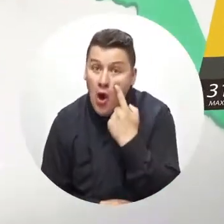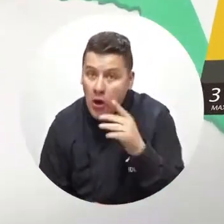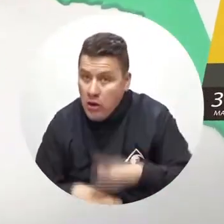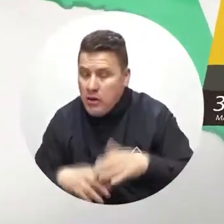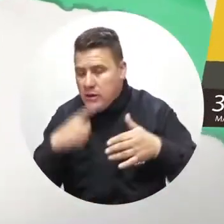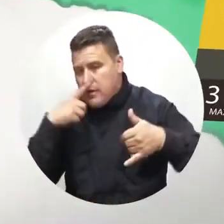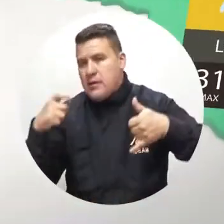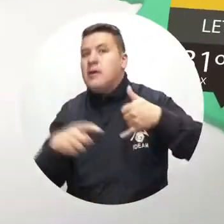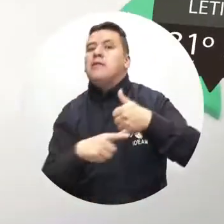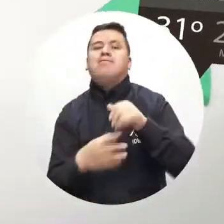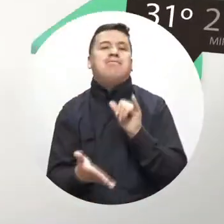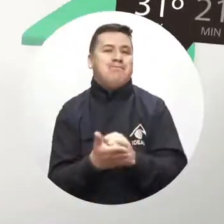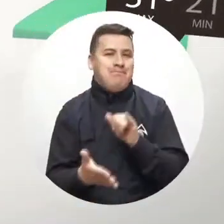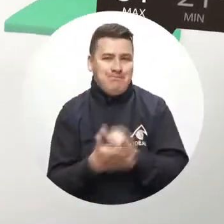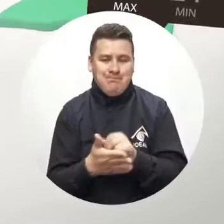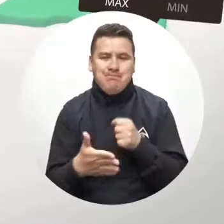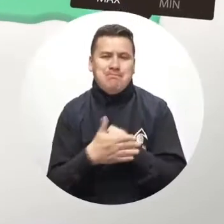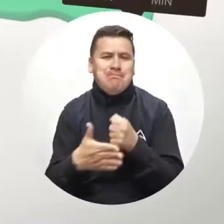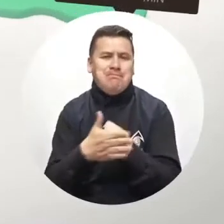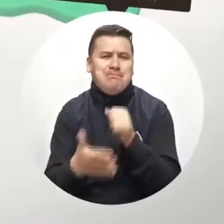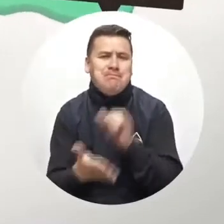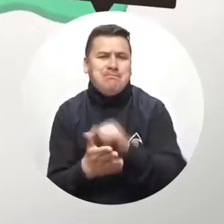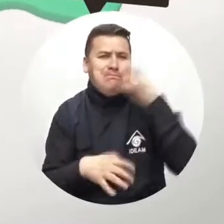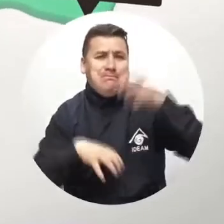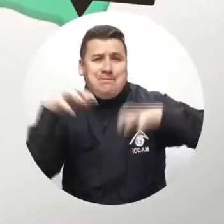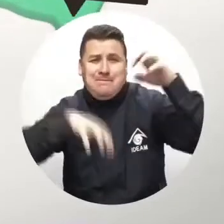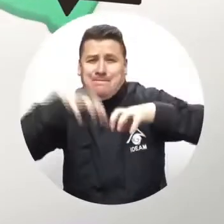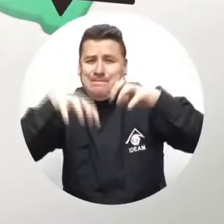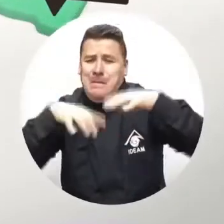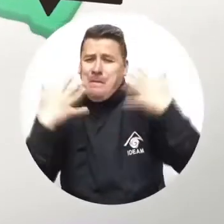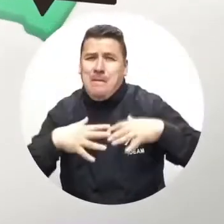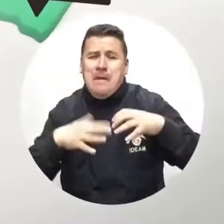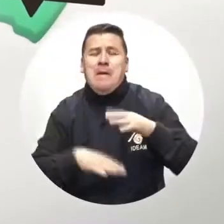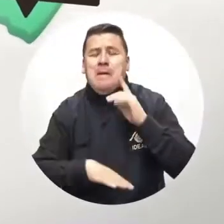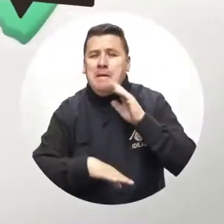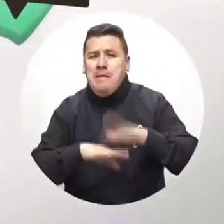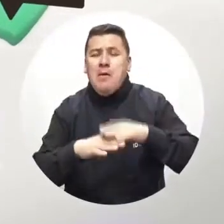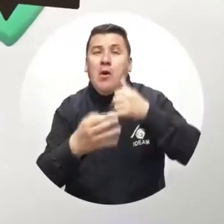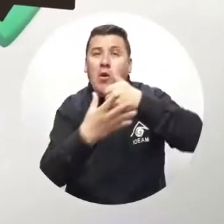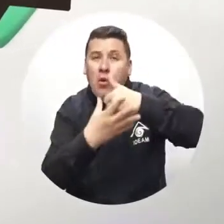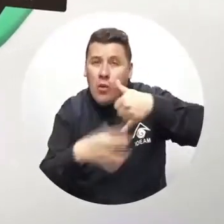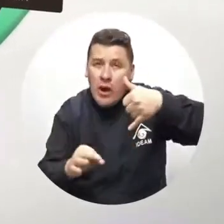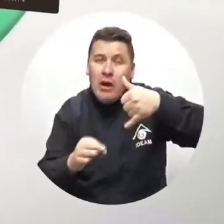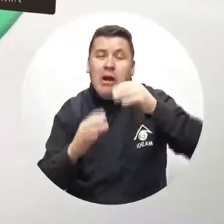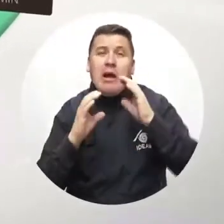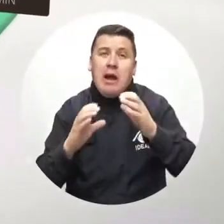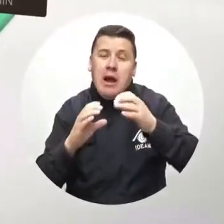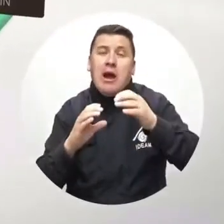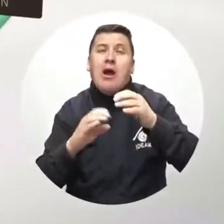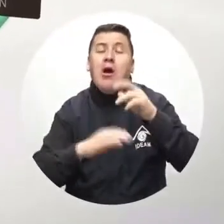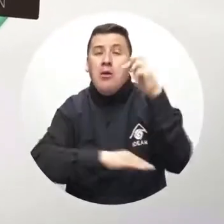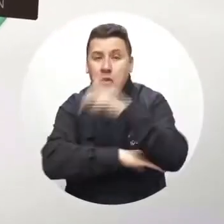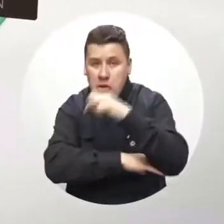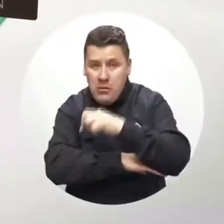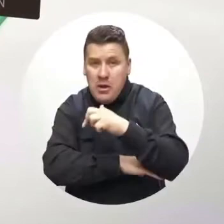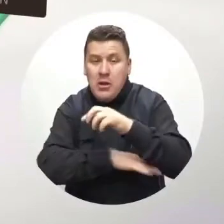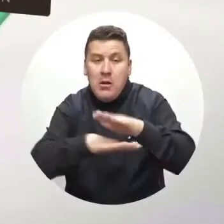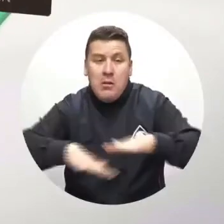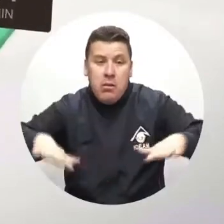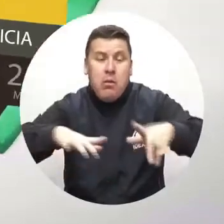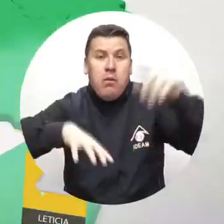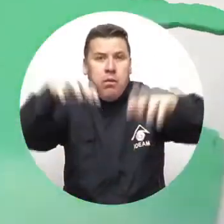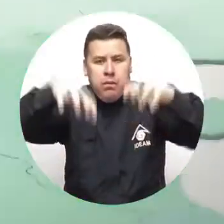Amazonía, que persisten los sistemas nubosos cargados de agua. Especialmente en Guainía, Caquetá y Putumayo, en los alrededores